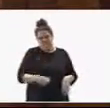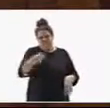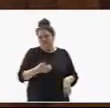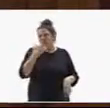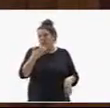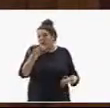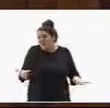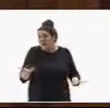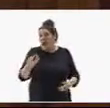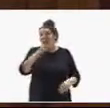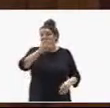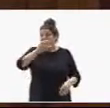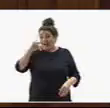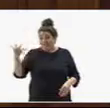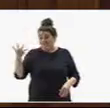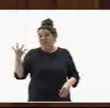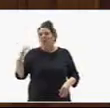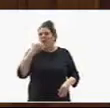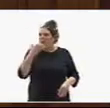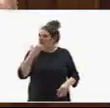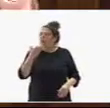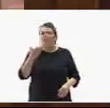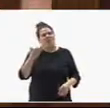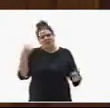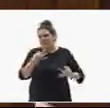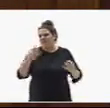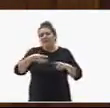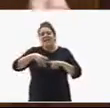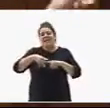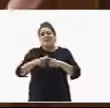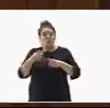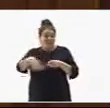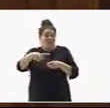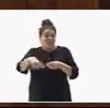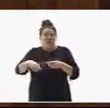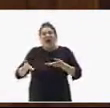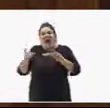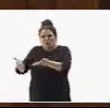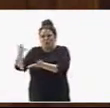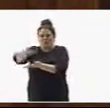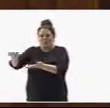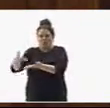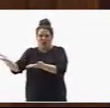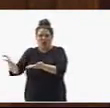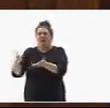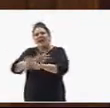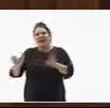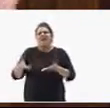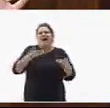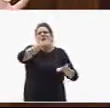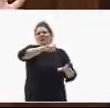régimen económico y fiscal cuyos instrumentos estén al servicio de la ciudadanía y no de los poderosos. Una modificación